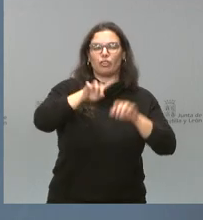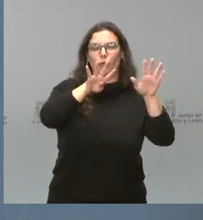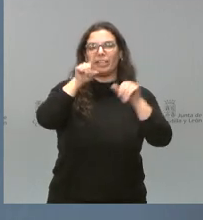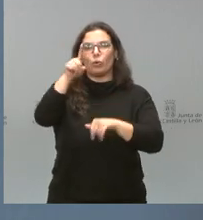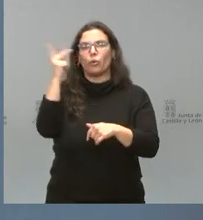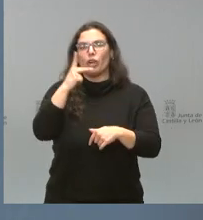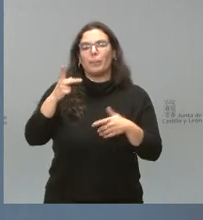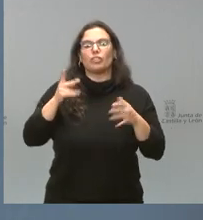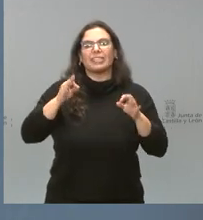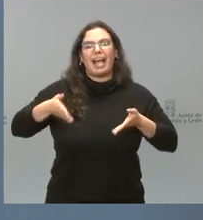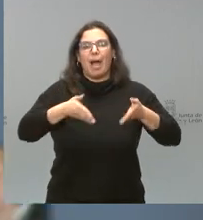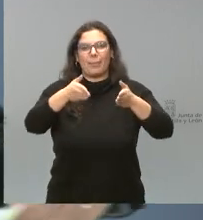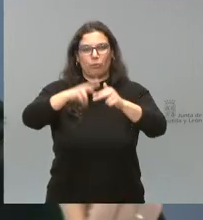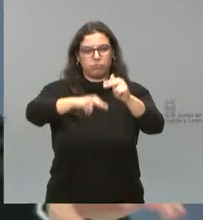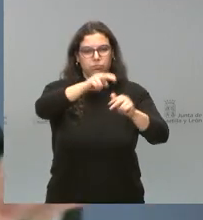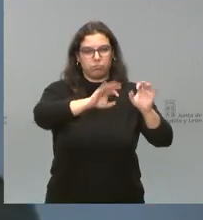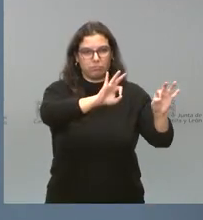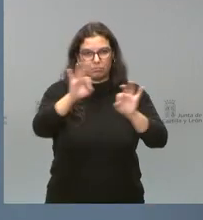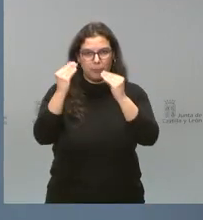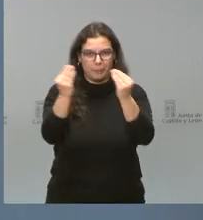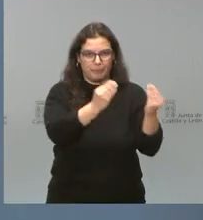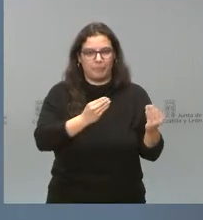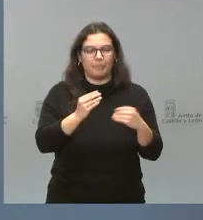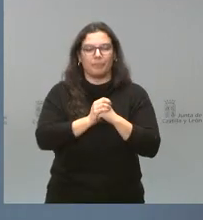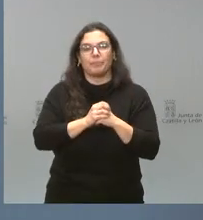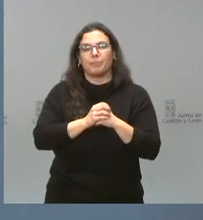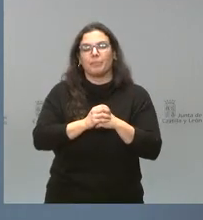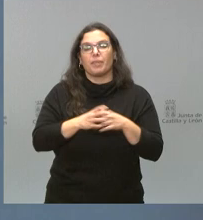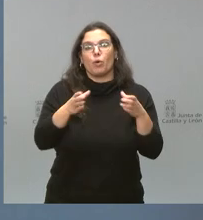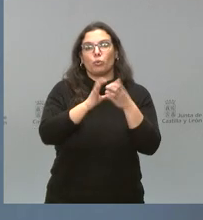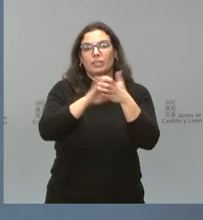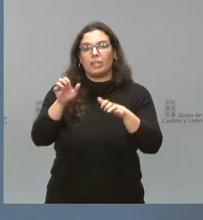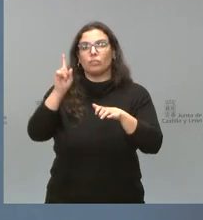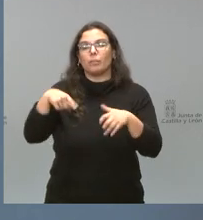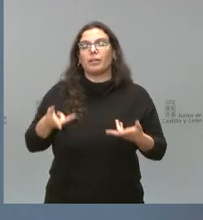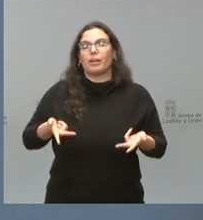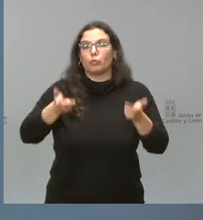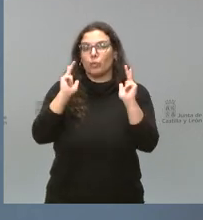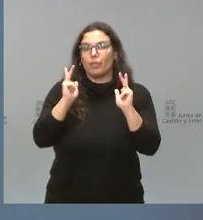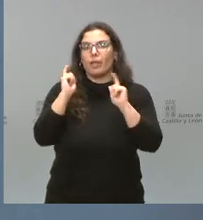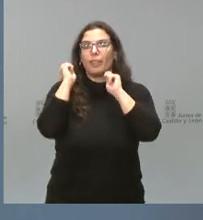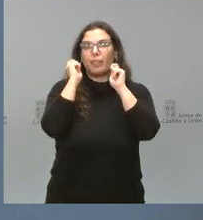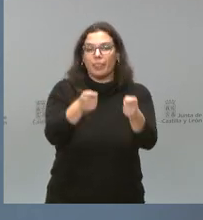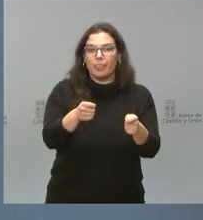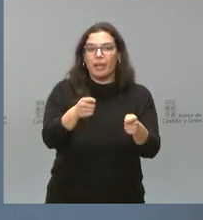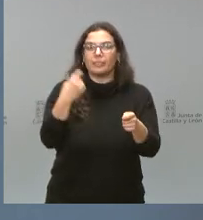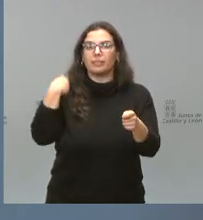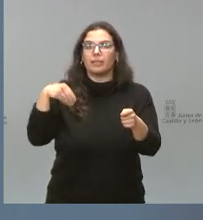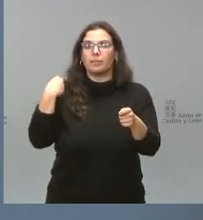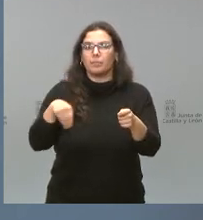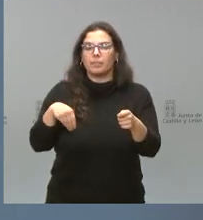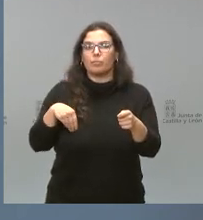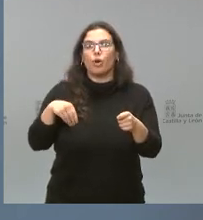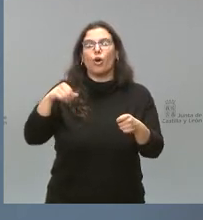del importe de esta relevante actuación. La Junta así mismo autoriza la adjudicación de las cafeterías del Hospital Nuestra Señora de